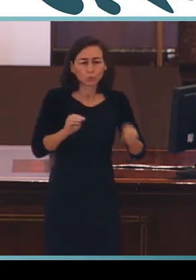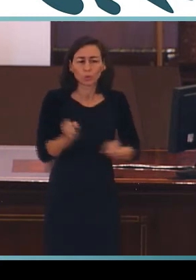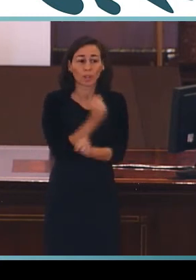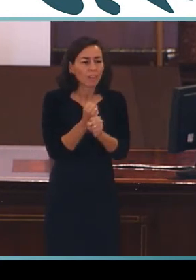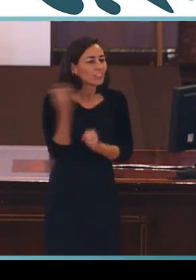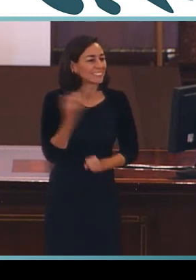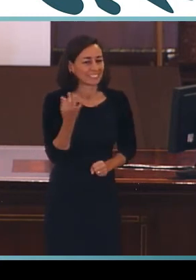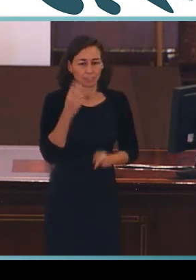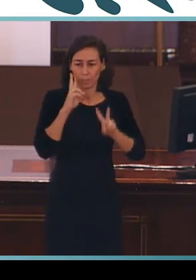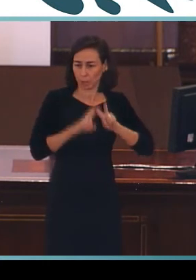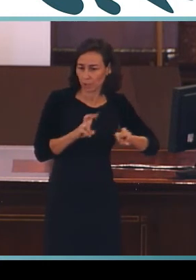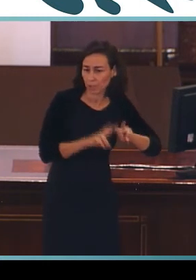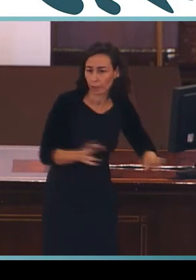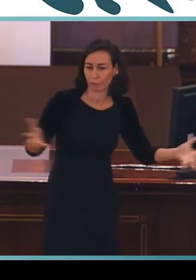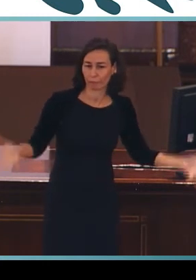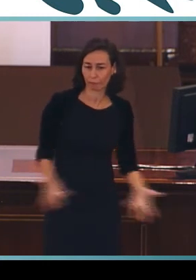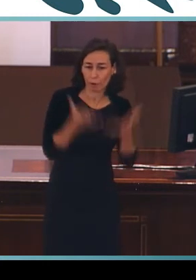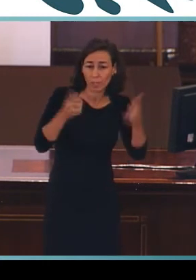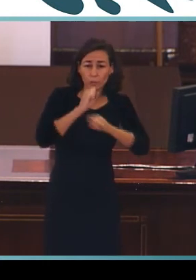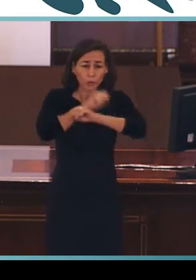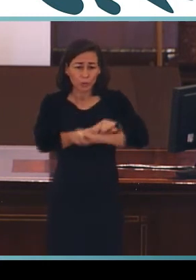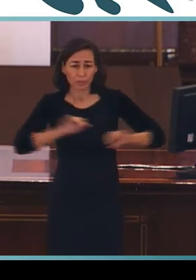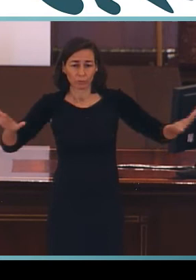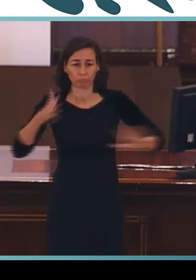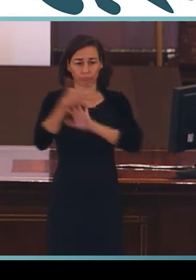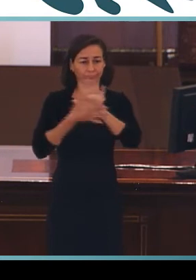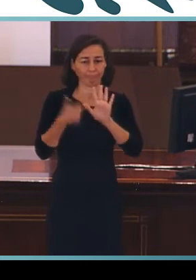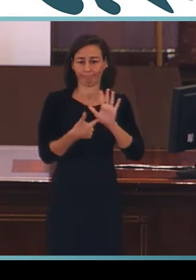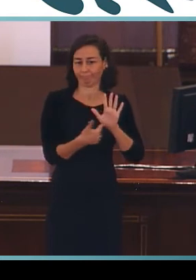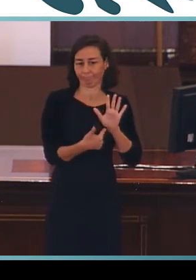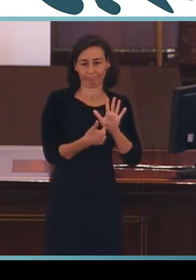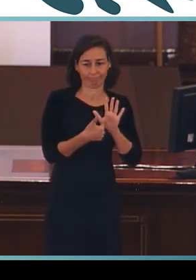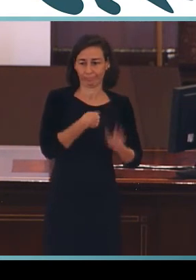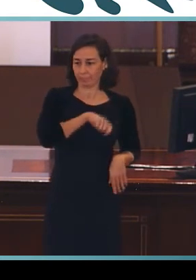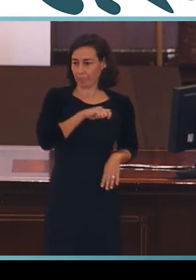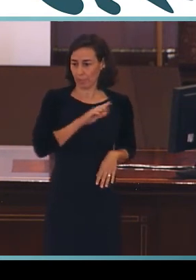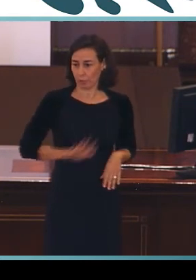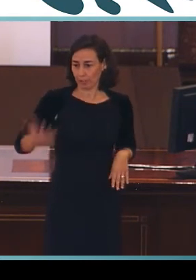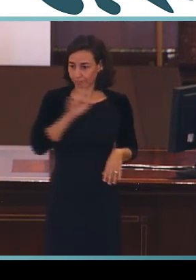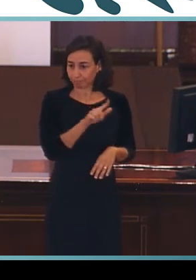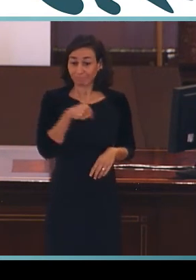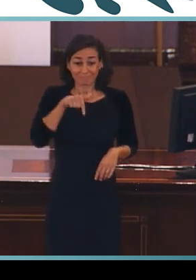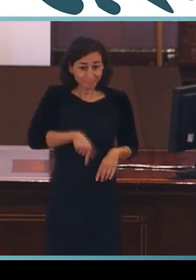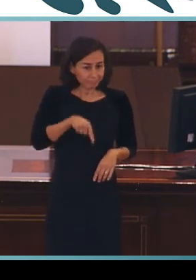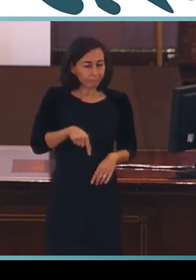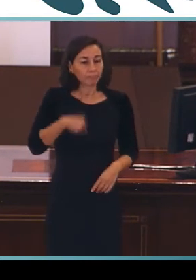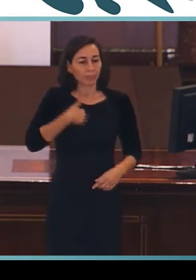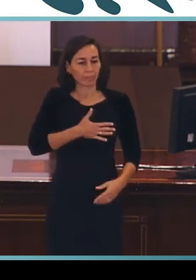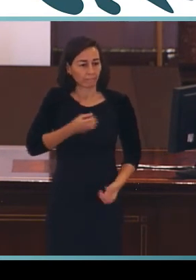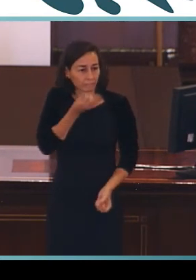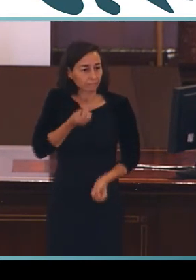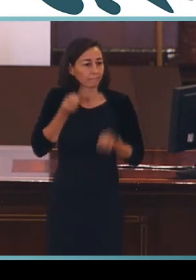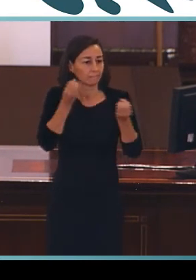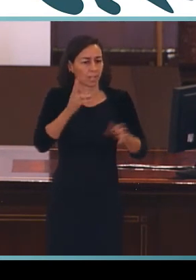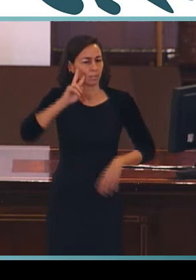investigación el fomento y la difusión de la Lengua de Signos Española. Desde aquí quiero manifestar